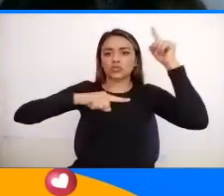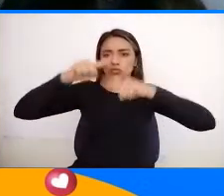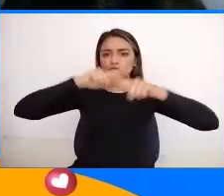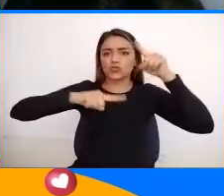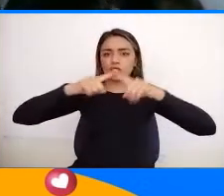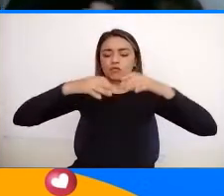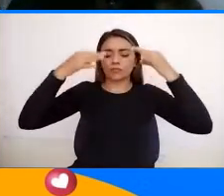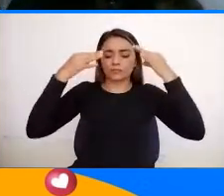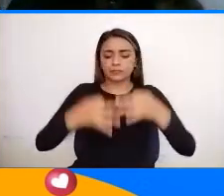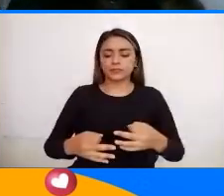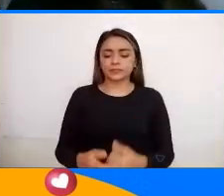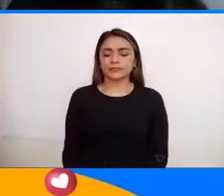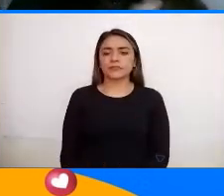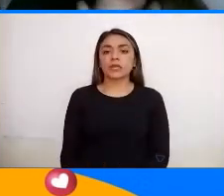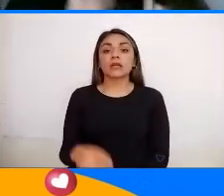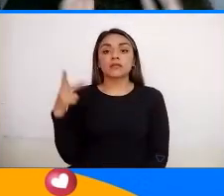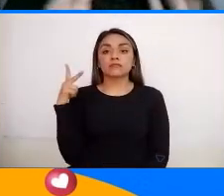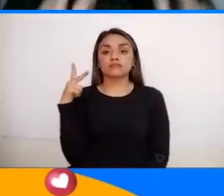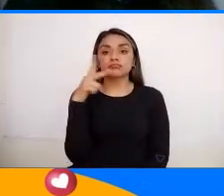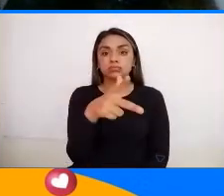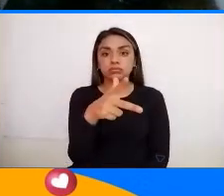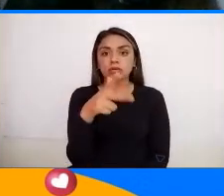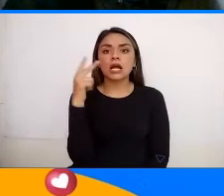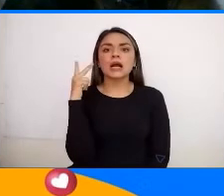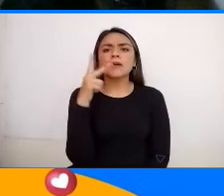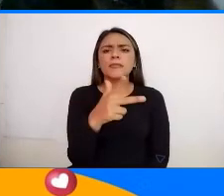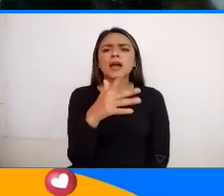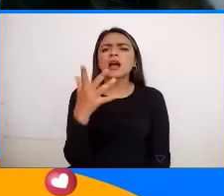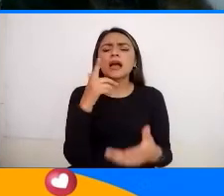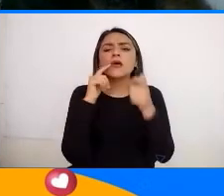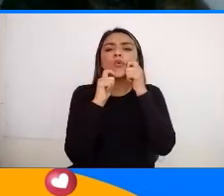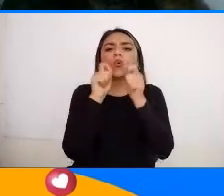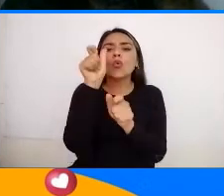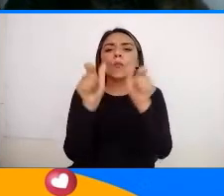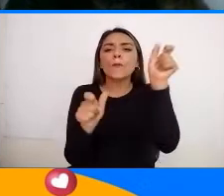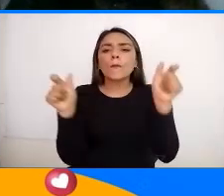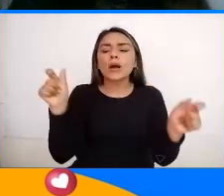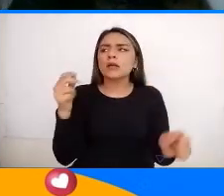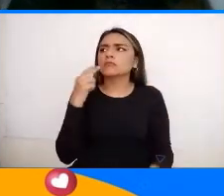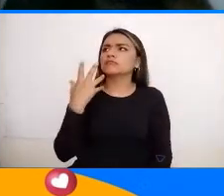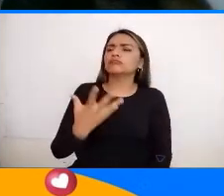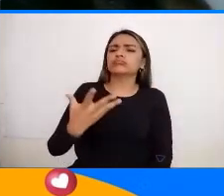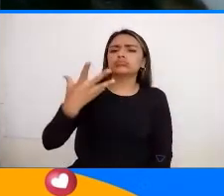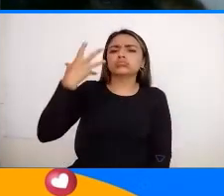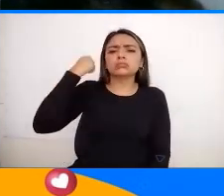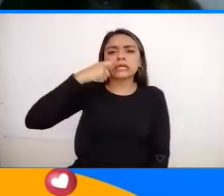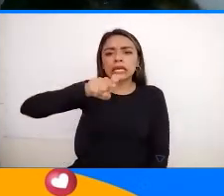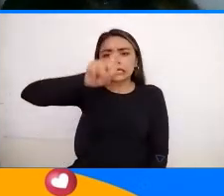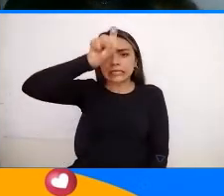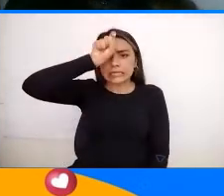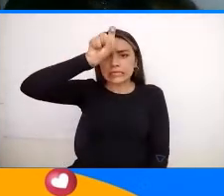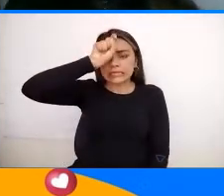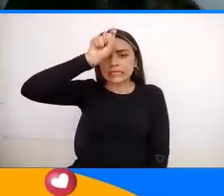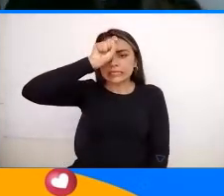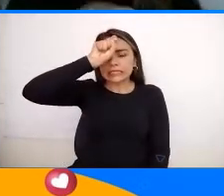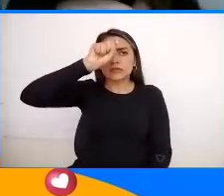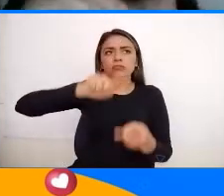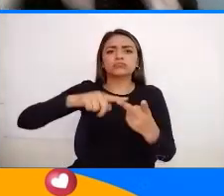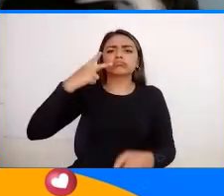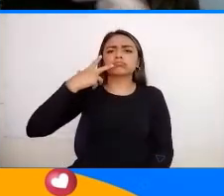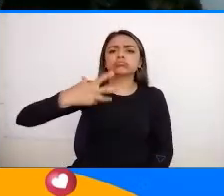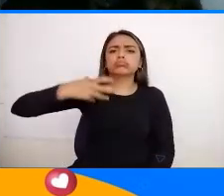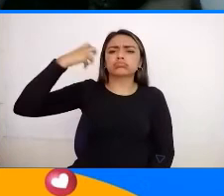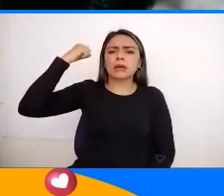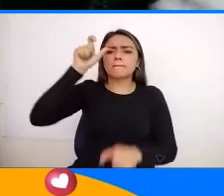El viaje empieza con la humanidad Con los antiguos egipcios Con las antiguas civilizaciones